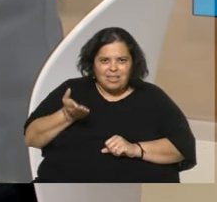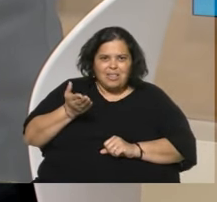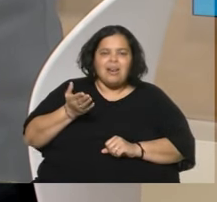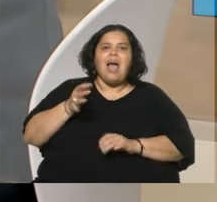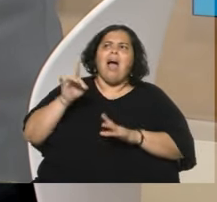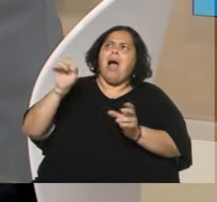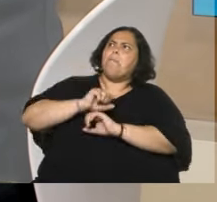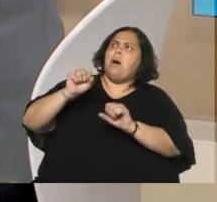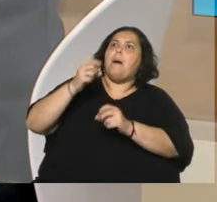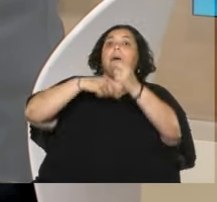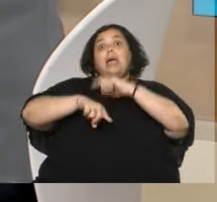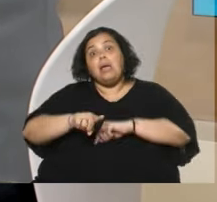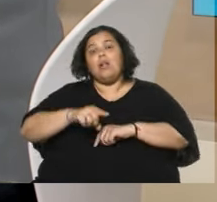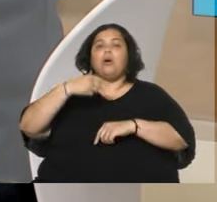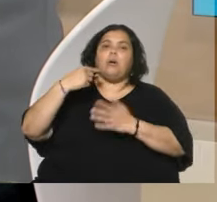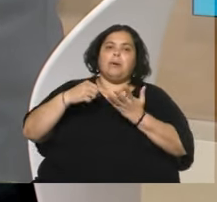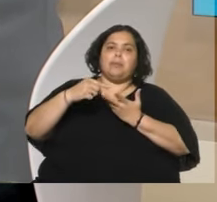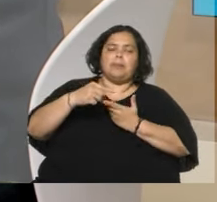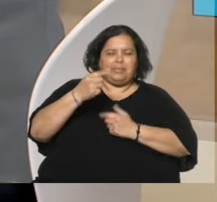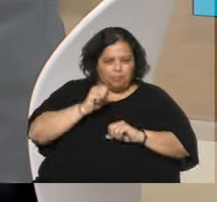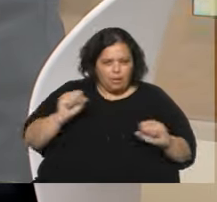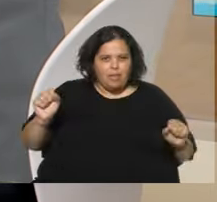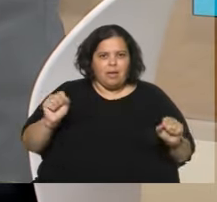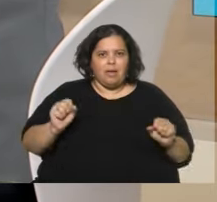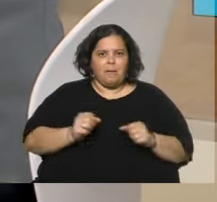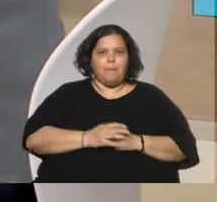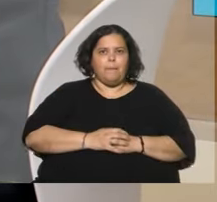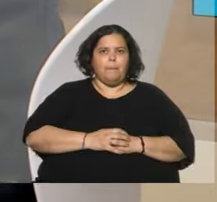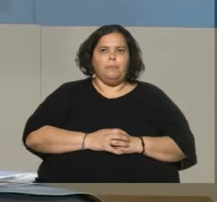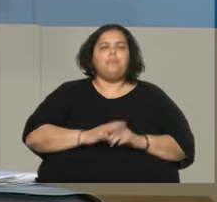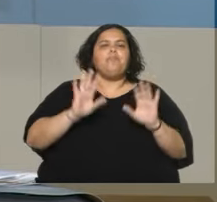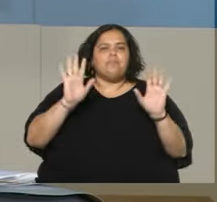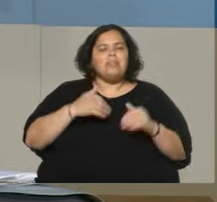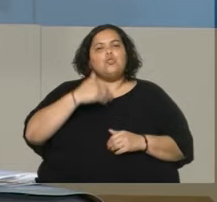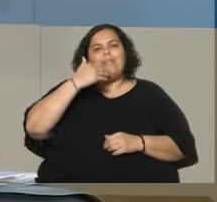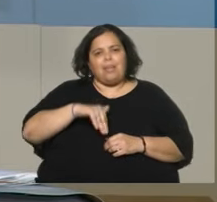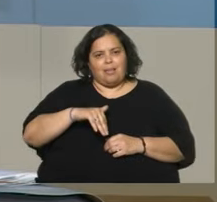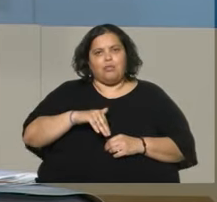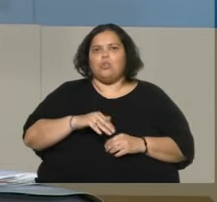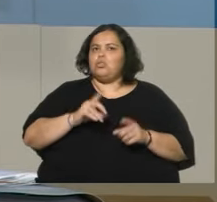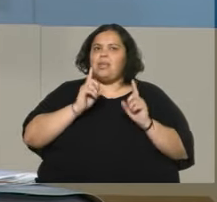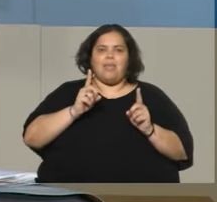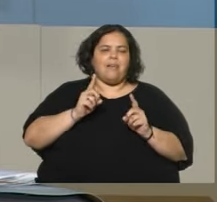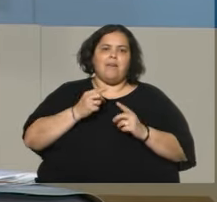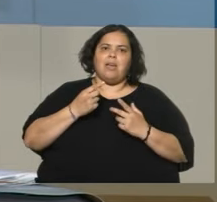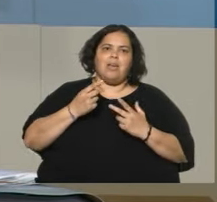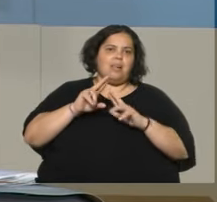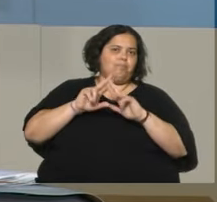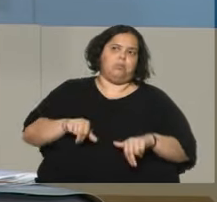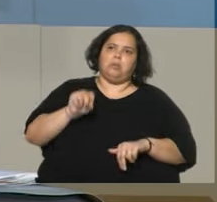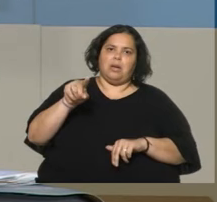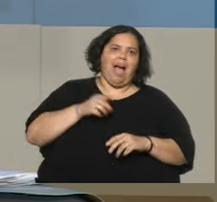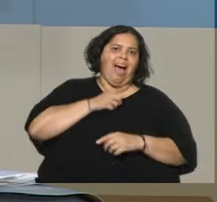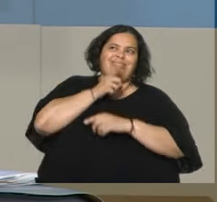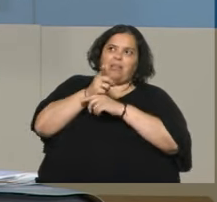pero tal cosa? ¿O hay que condenar el atentado porque pasó ahora y fue terrible lo que pasó? Yo hay condenar el atentado por lo que pasó, pero eso traduce una lucha